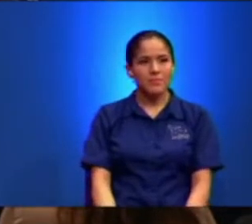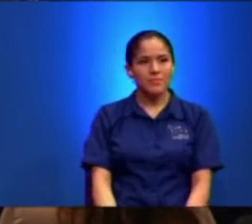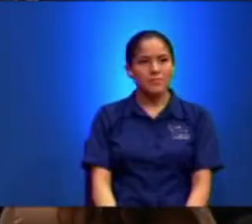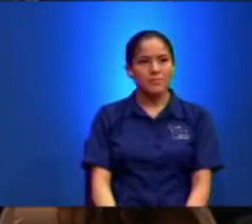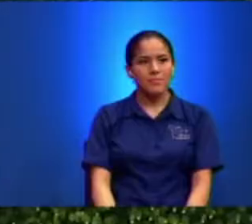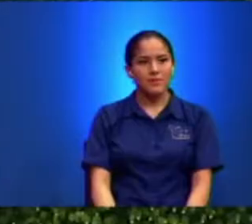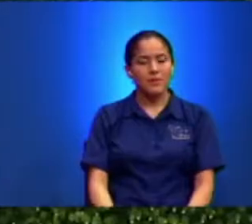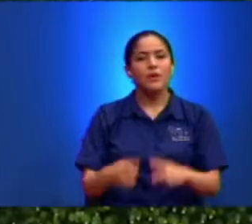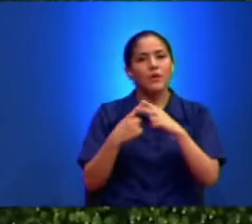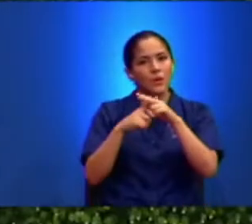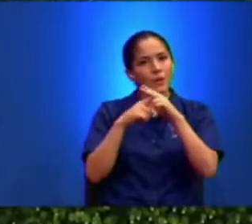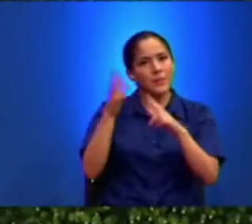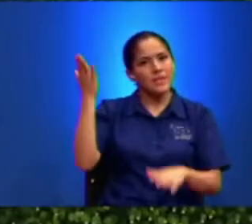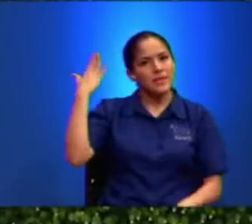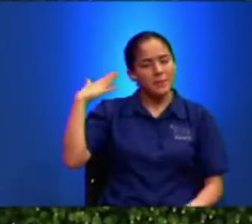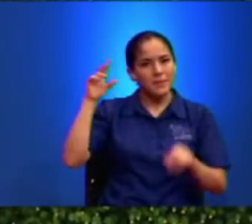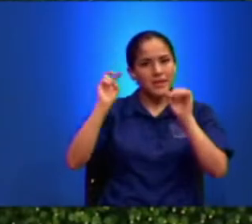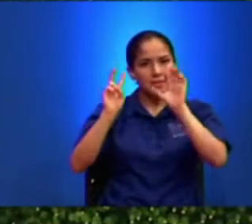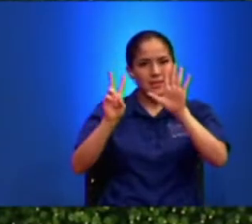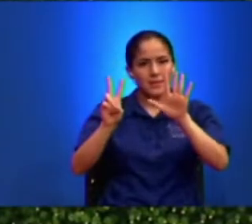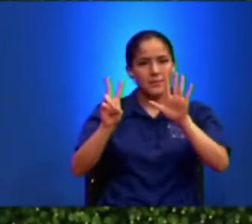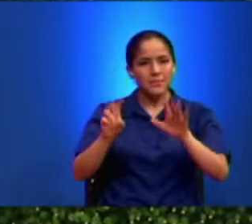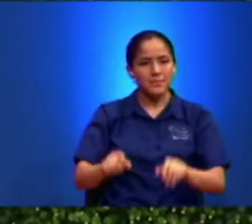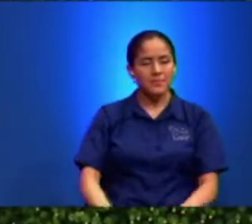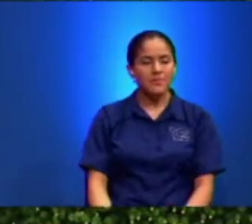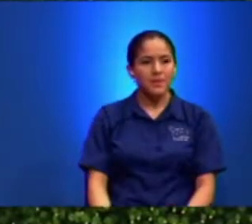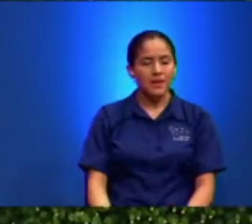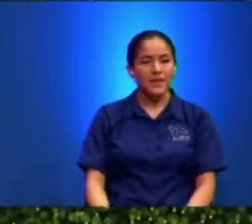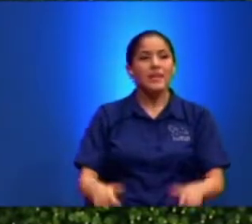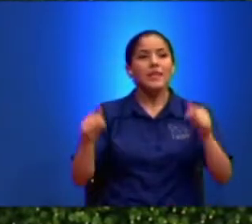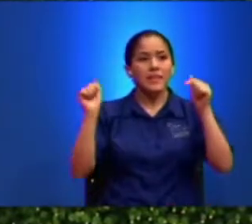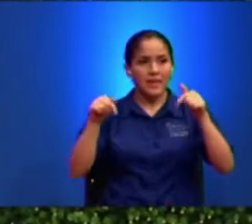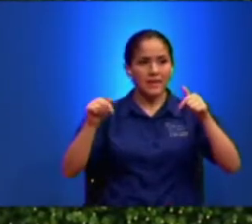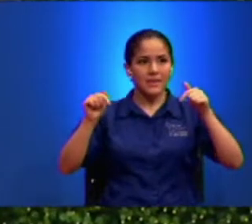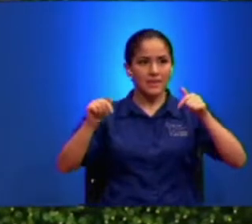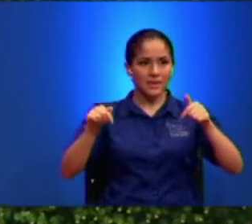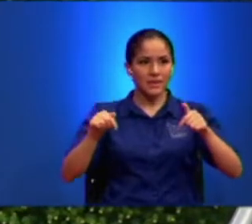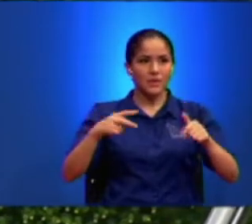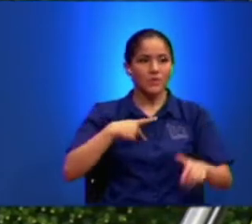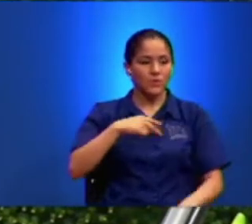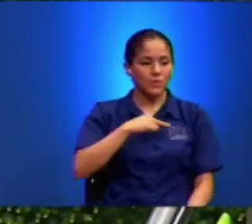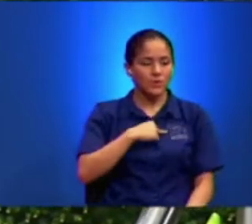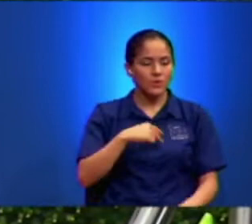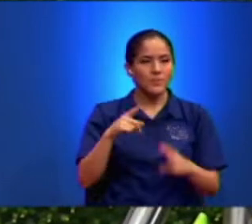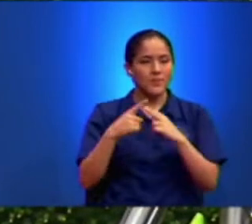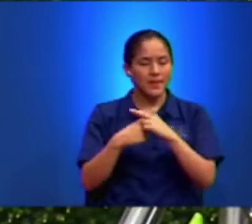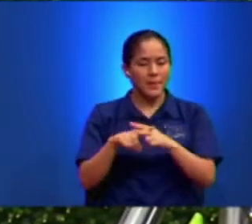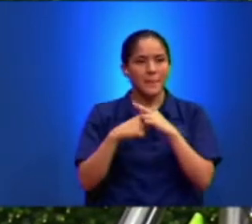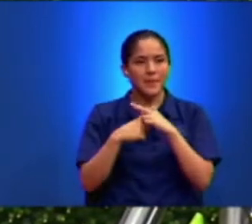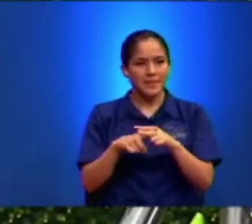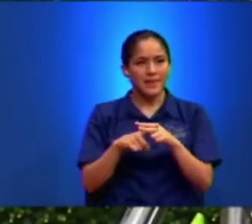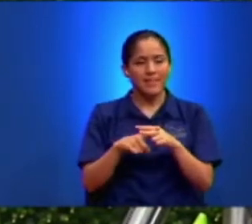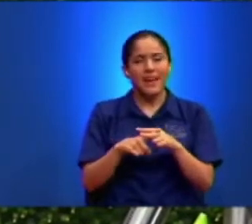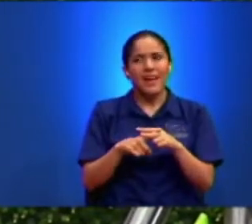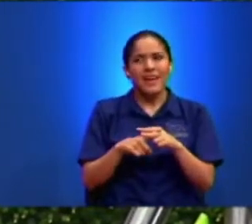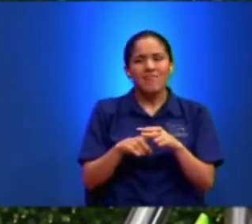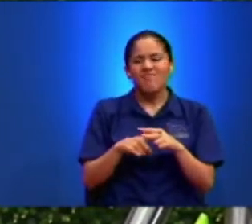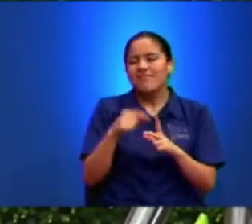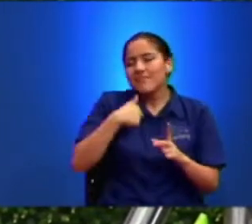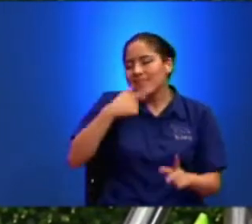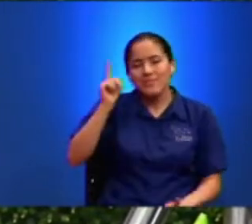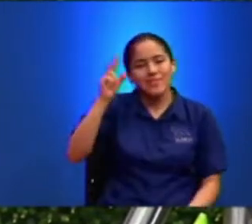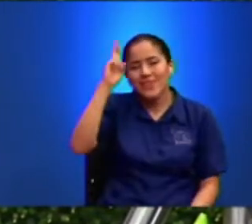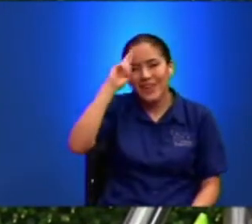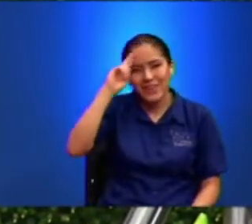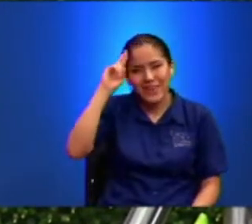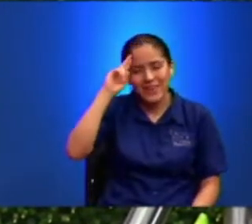Si a las Siete Y Aquí con Nosotros Empezaba Ay no me Acuerdo Pero era